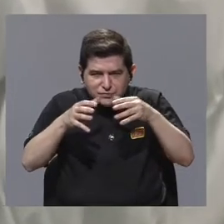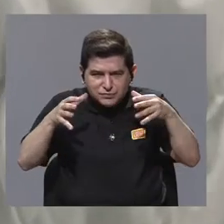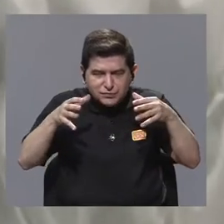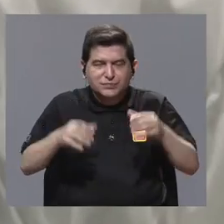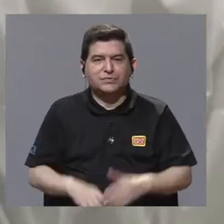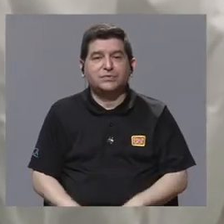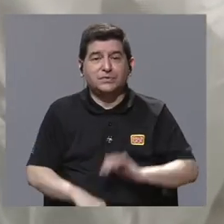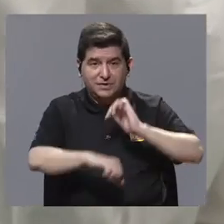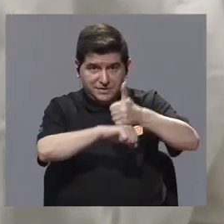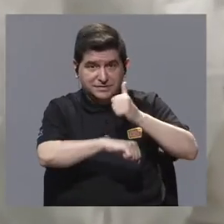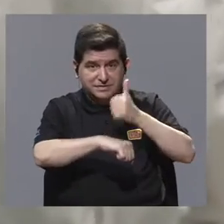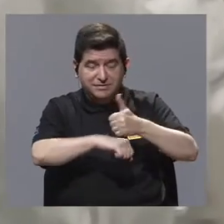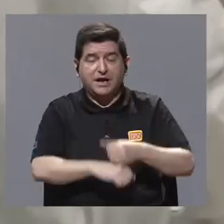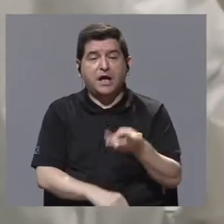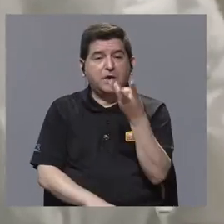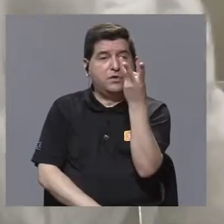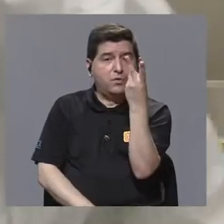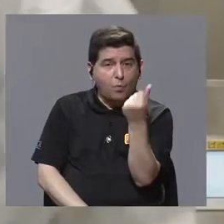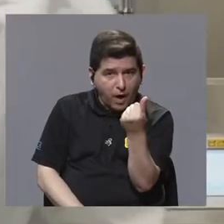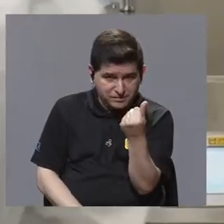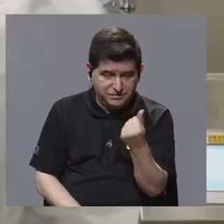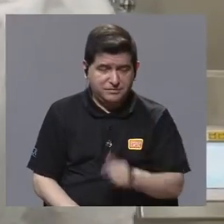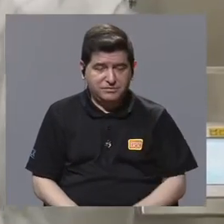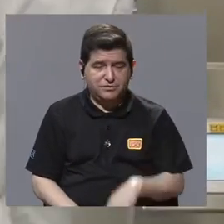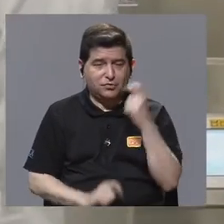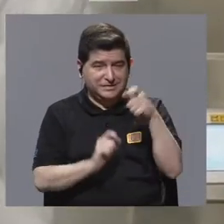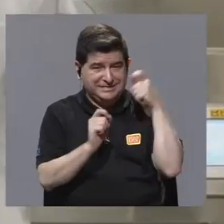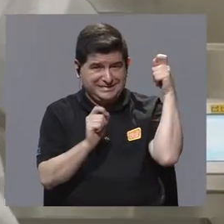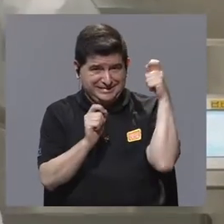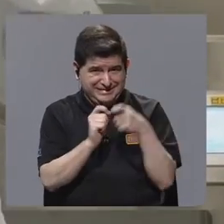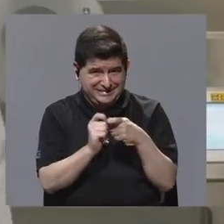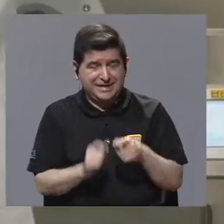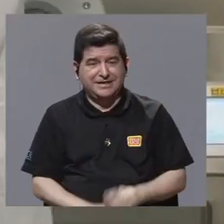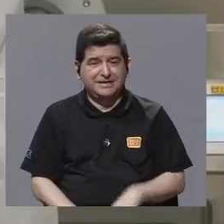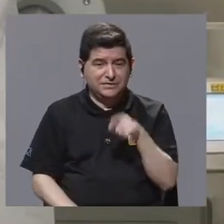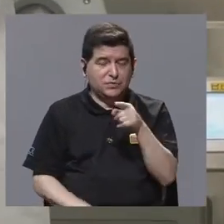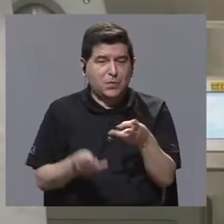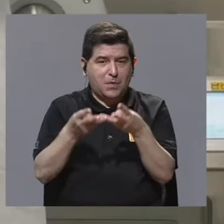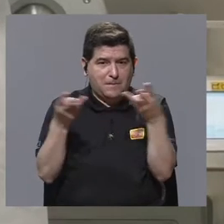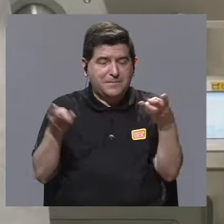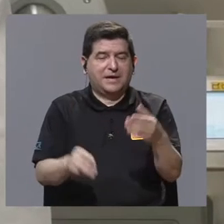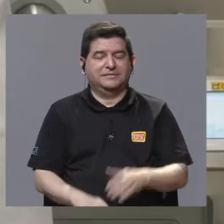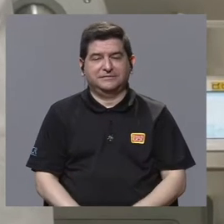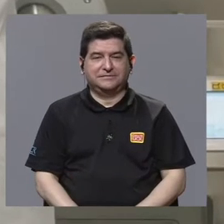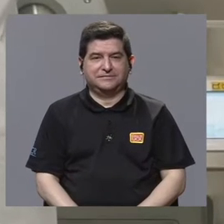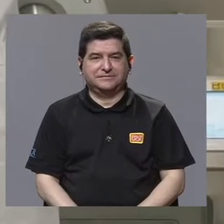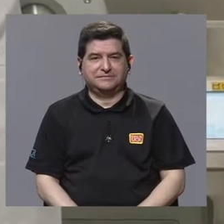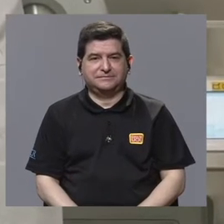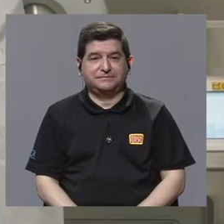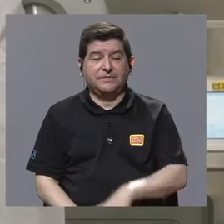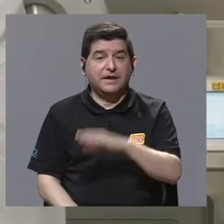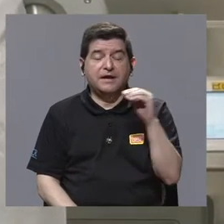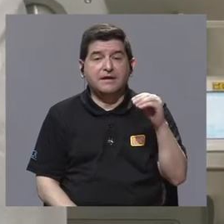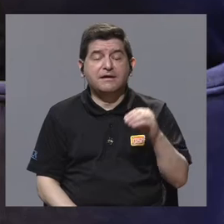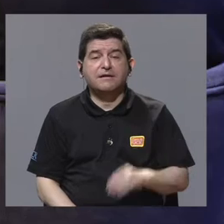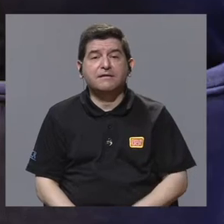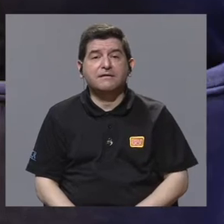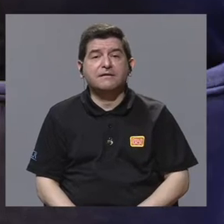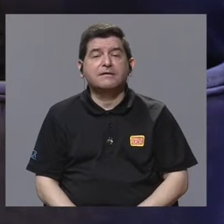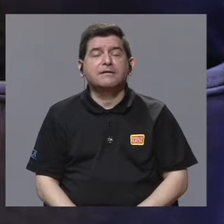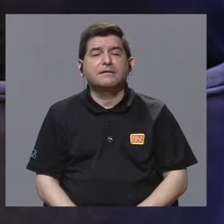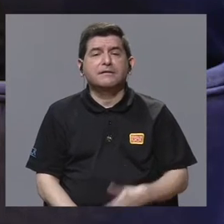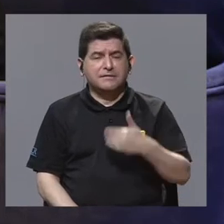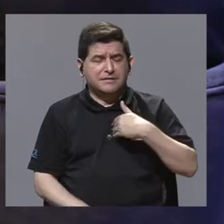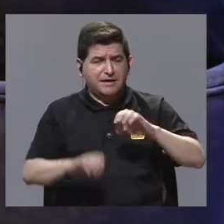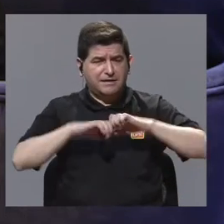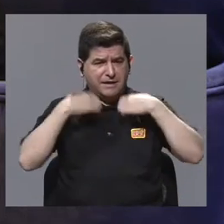colocados para cuantificar precisamente esta cantidad de material radioactivo. Y tenemos una serie de